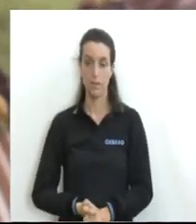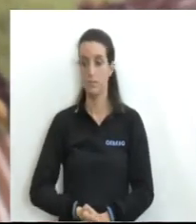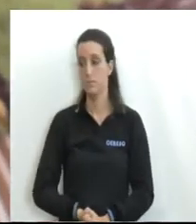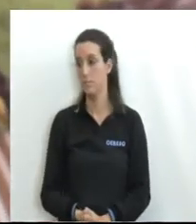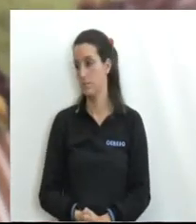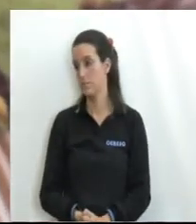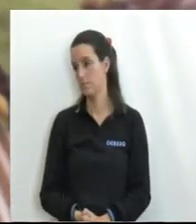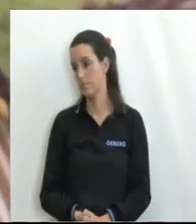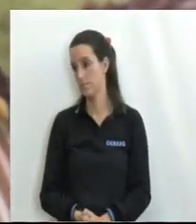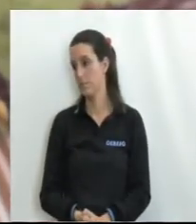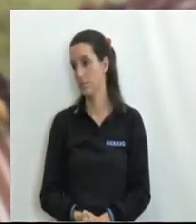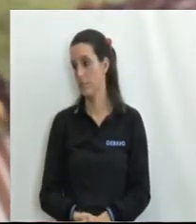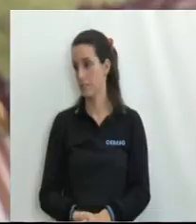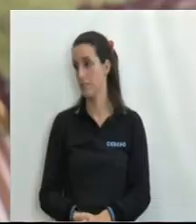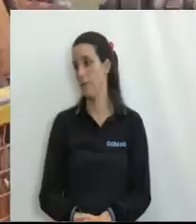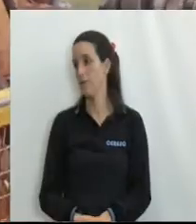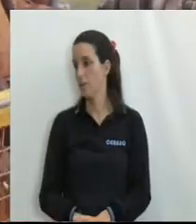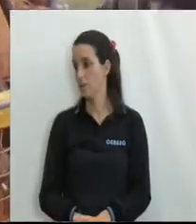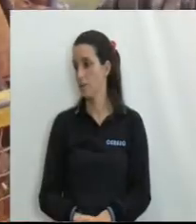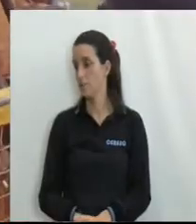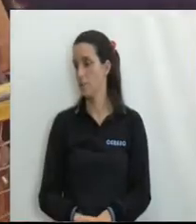mitigarse Si se toman las medidas apropiadas